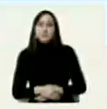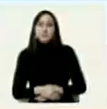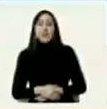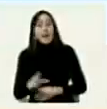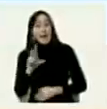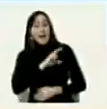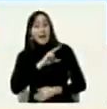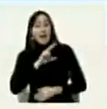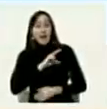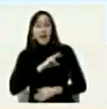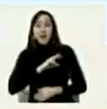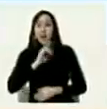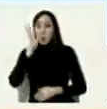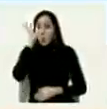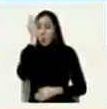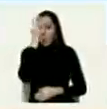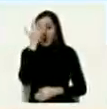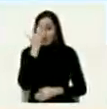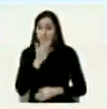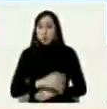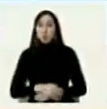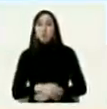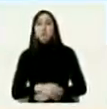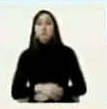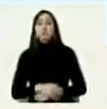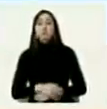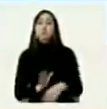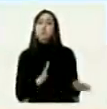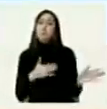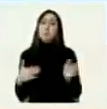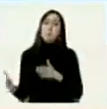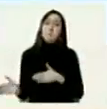enero febrero marzo